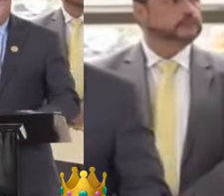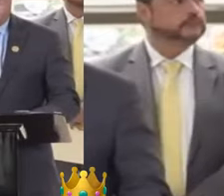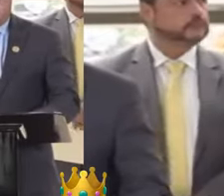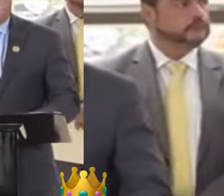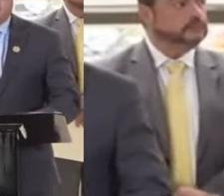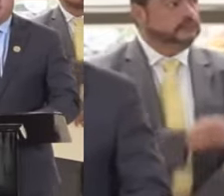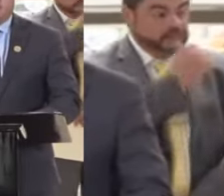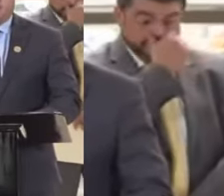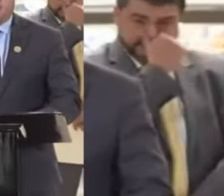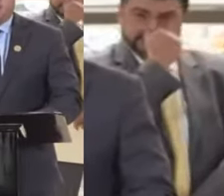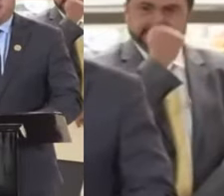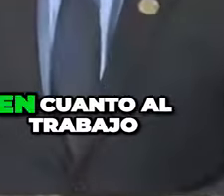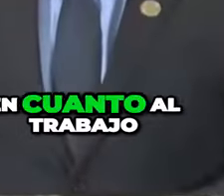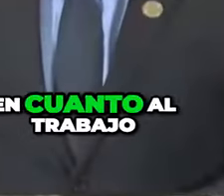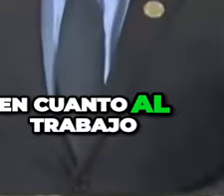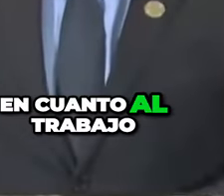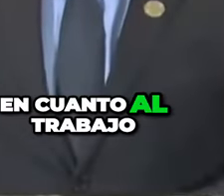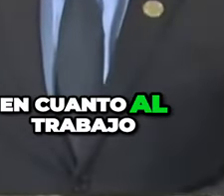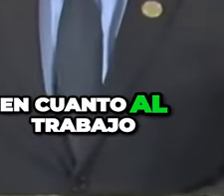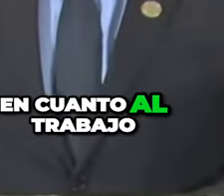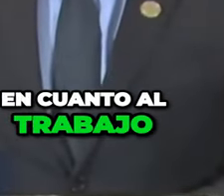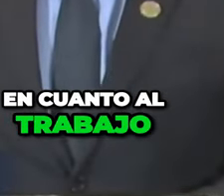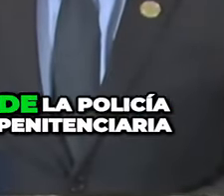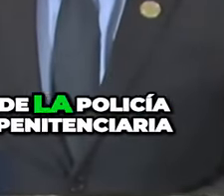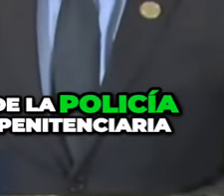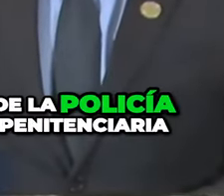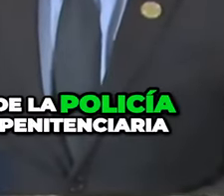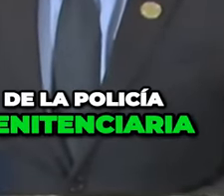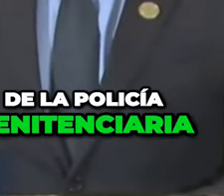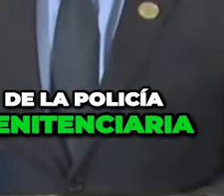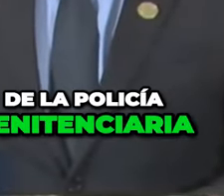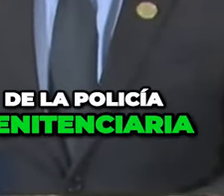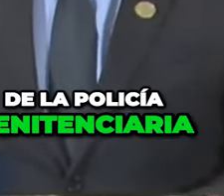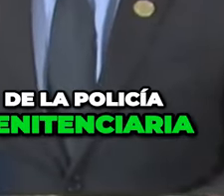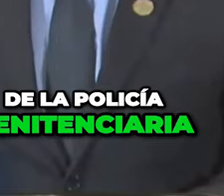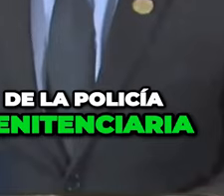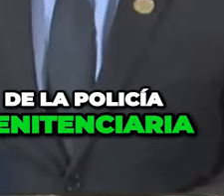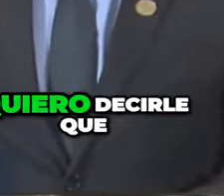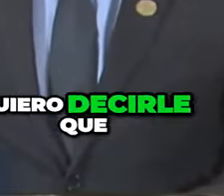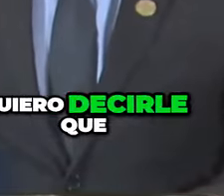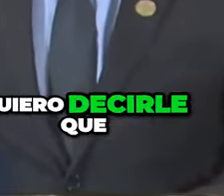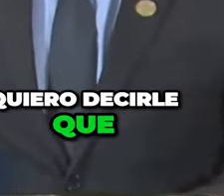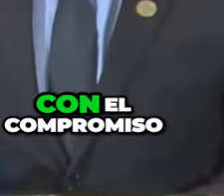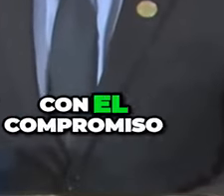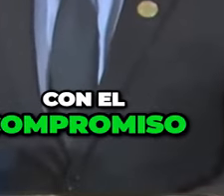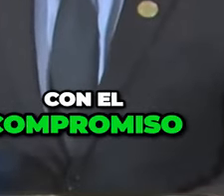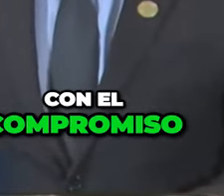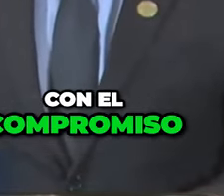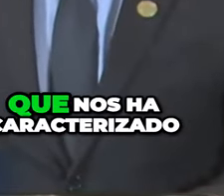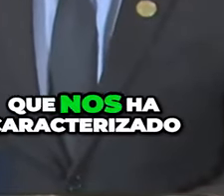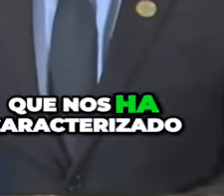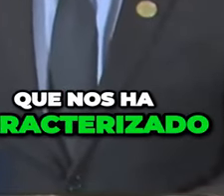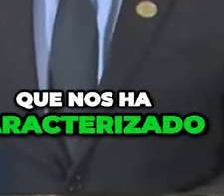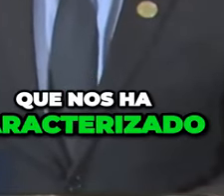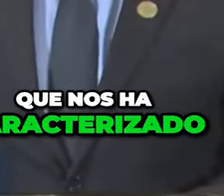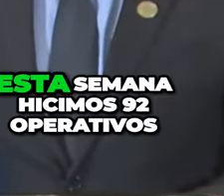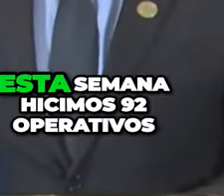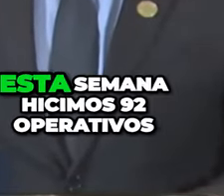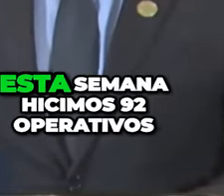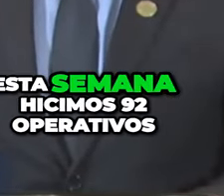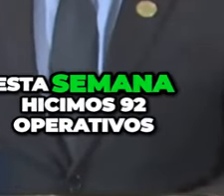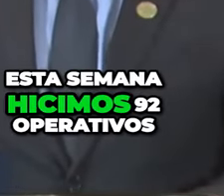Muchas gracias, señor Presidente. En cuanto al trabajo de la Policía Penitenciaria, quiero decirle que con el compromiso que nos ha